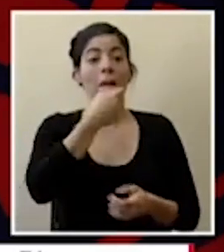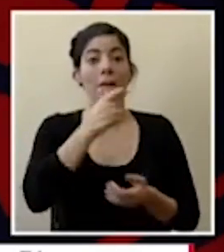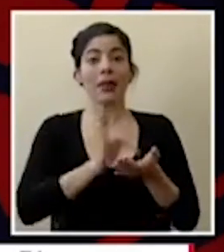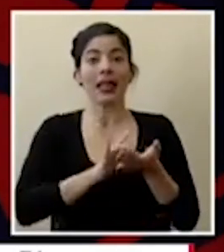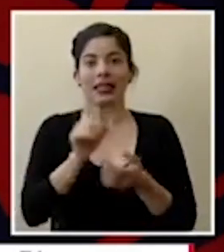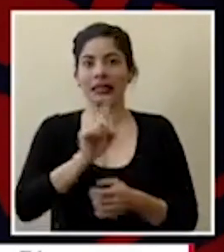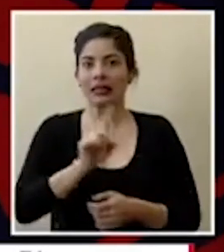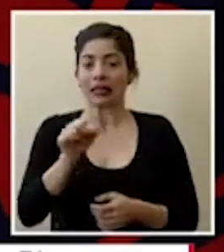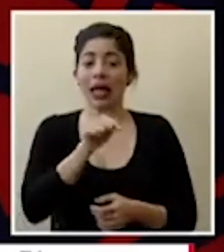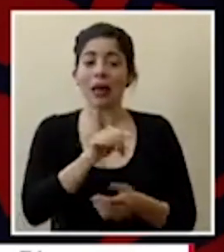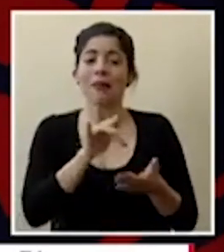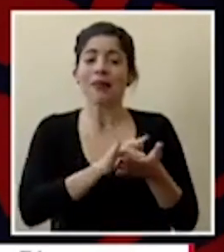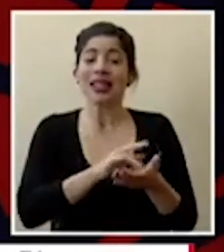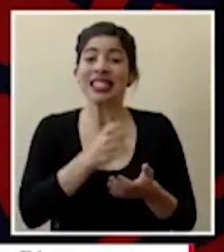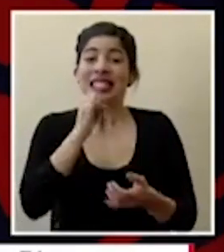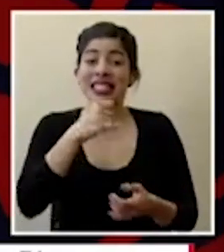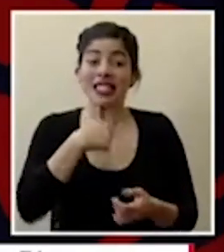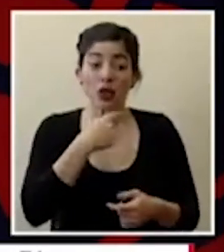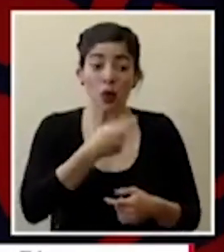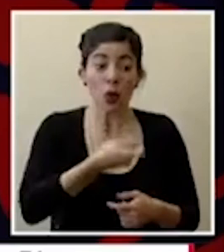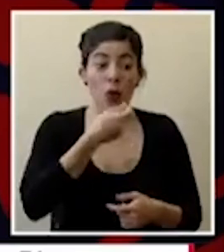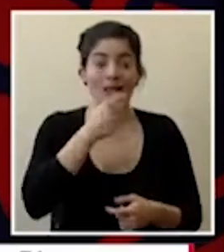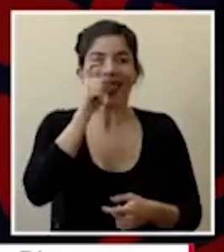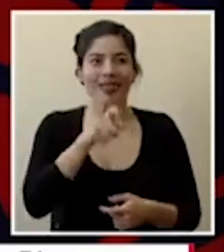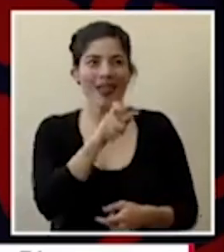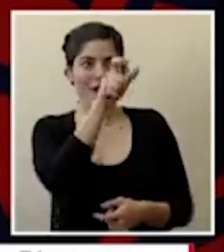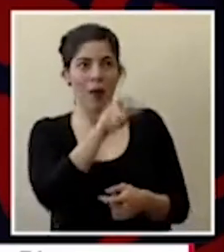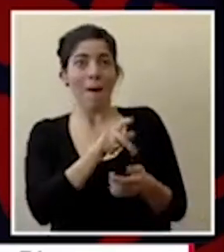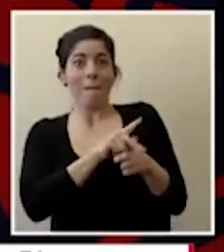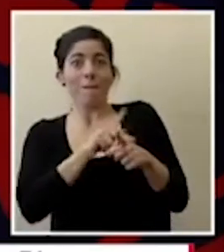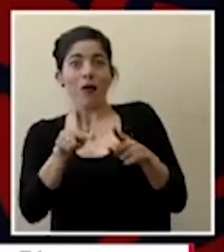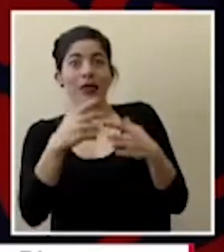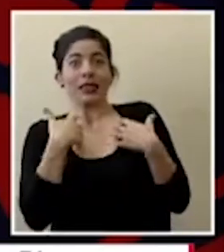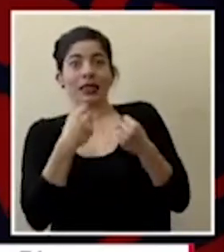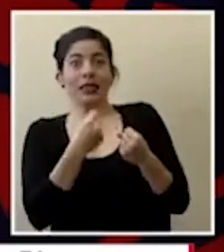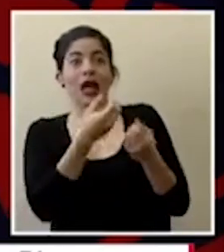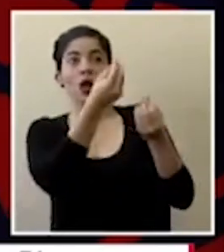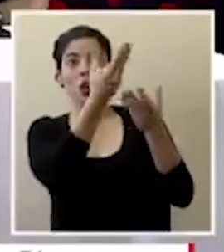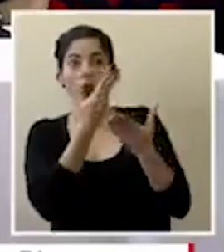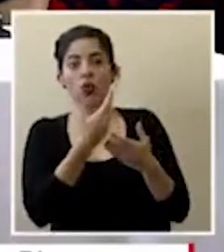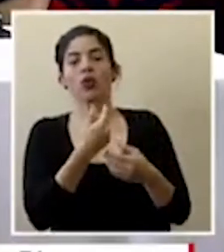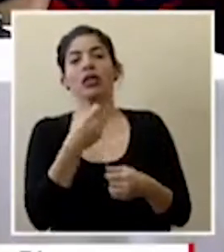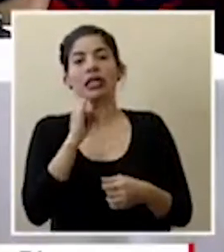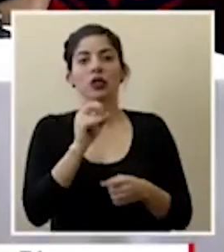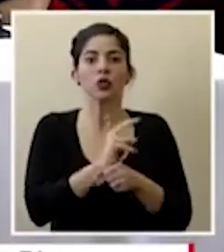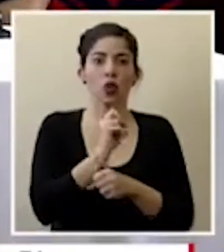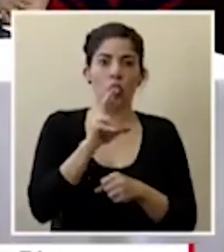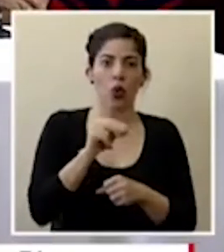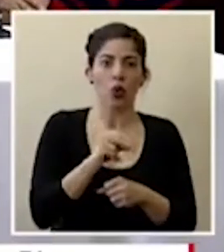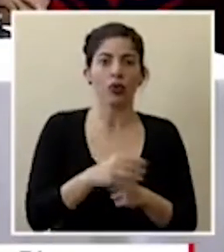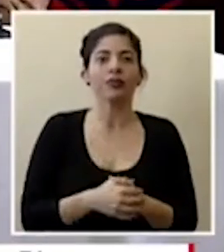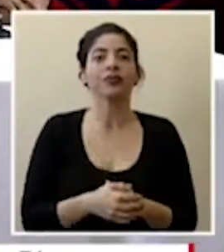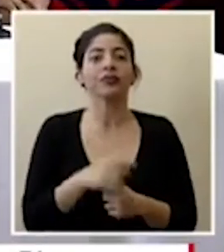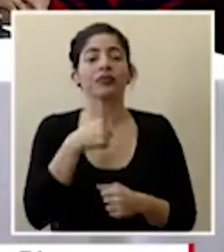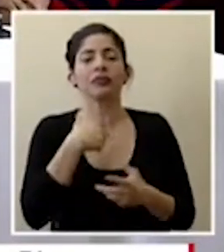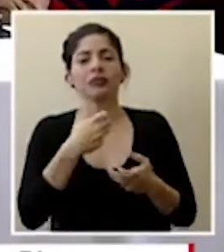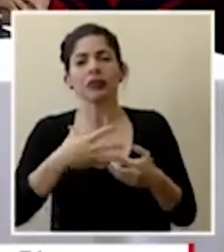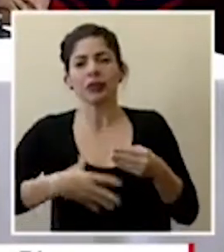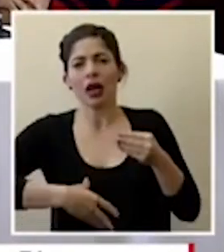medicamento ese medicamento tiene que estar indicado por un profesional en salud sí por favor